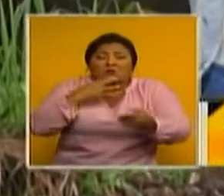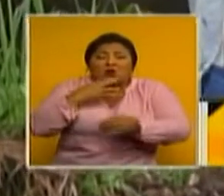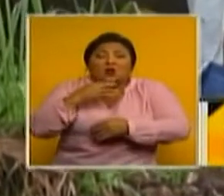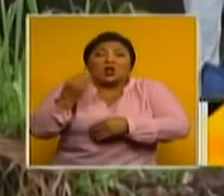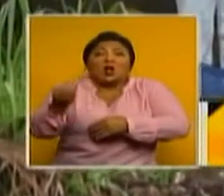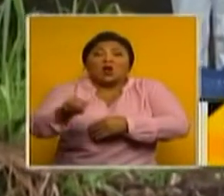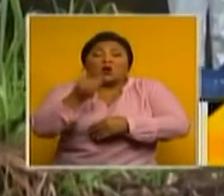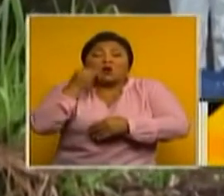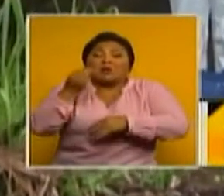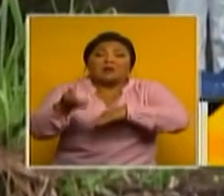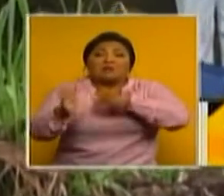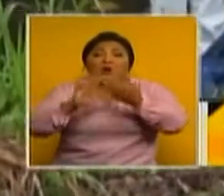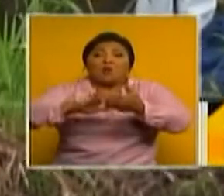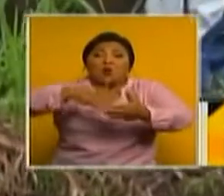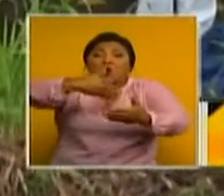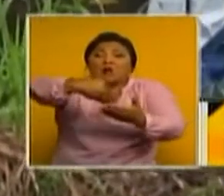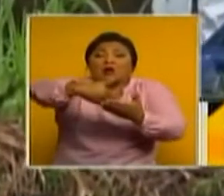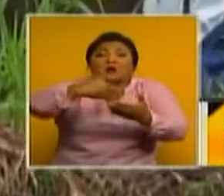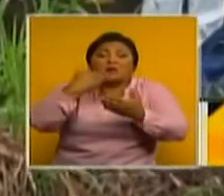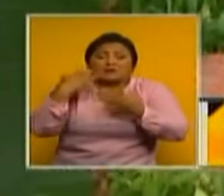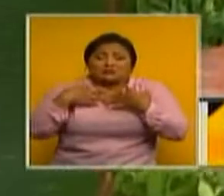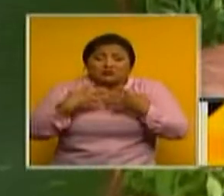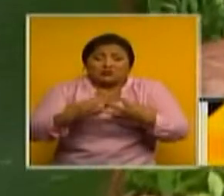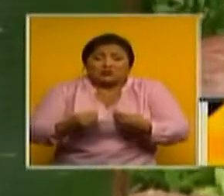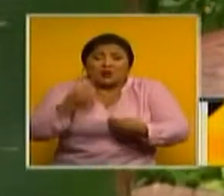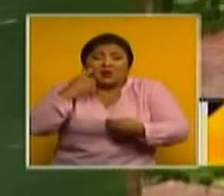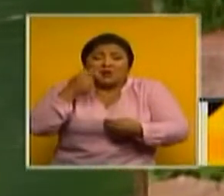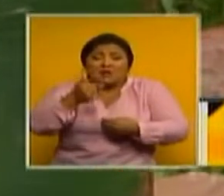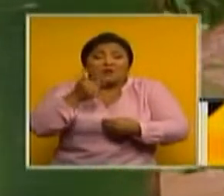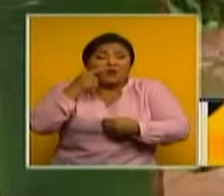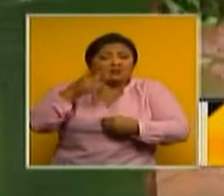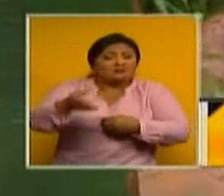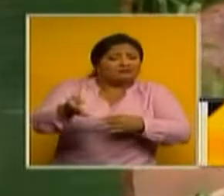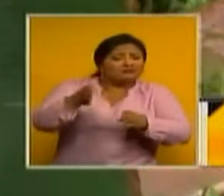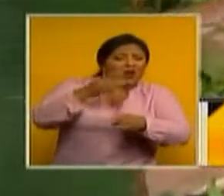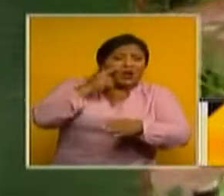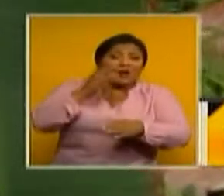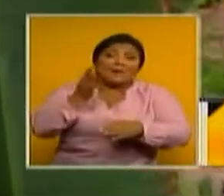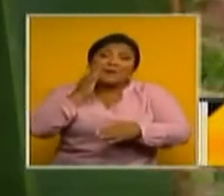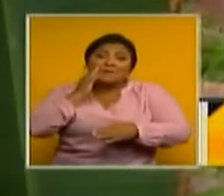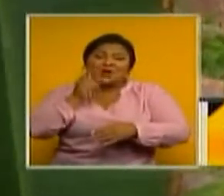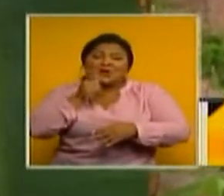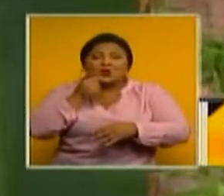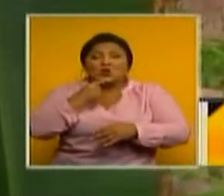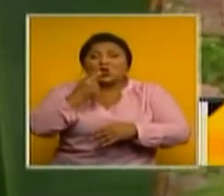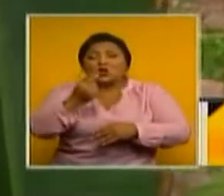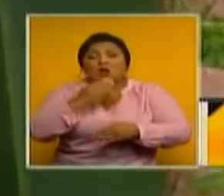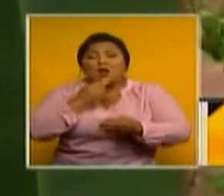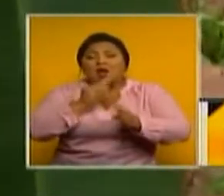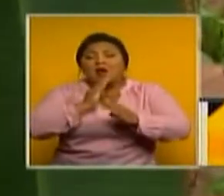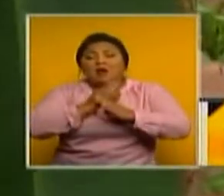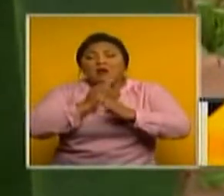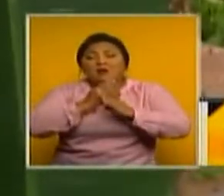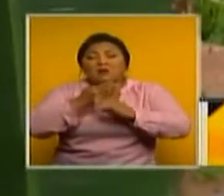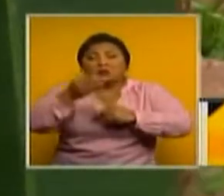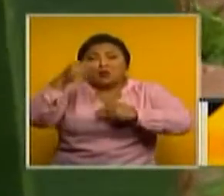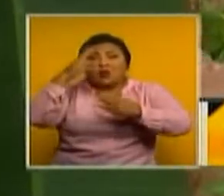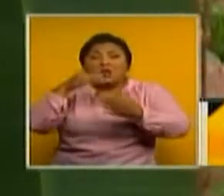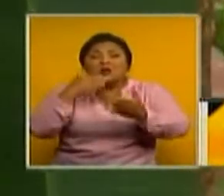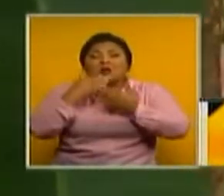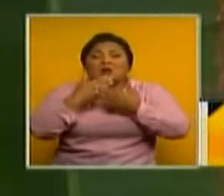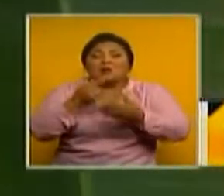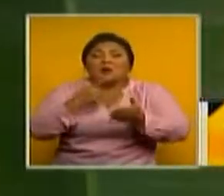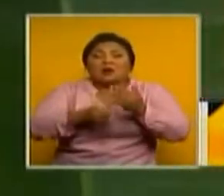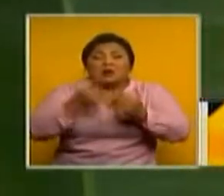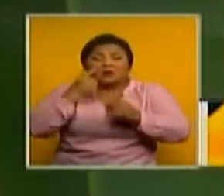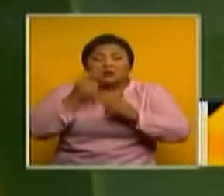estado putrefacto fue lo que hizo que él mismo sea descubierto. Su madre, quien no quiso hablar ante las cámaras, para reconocerlo,